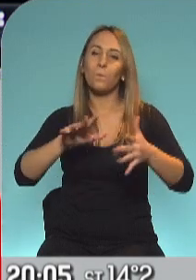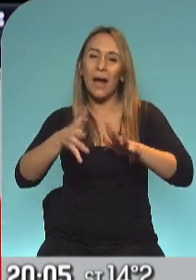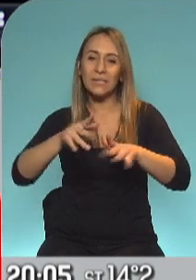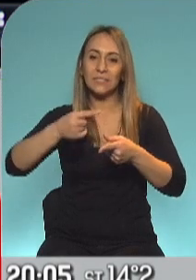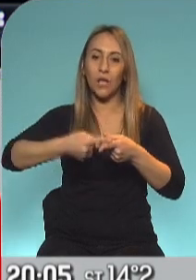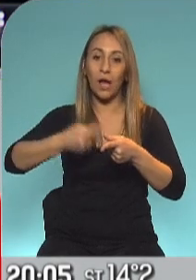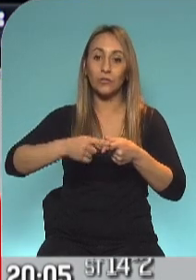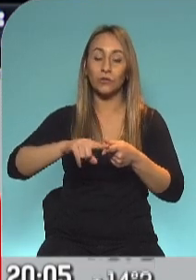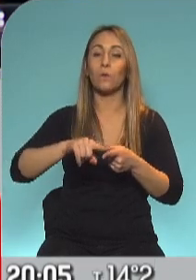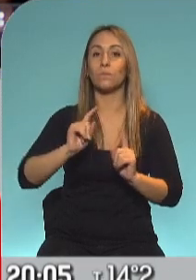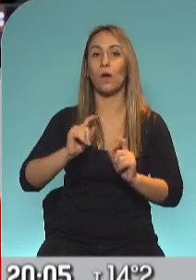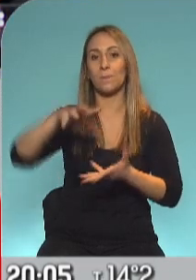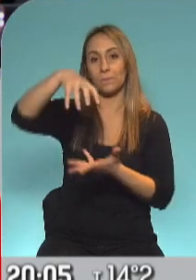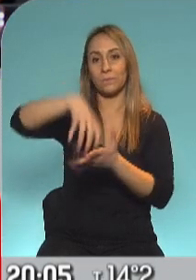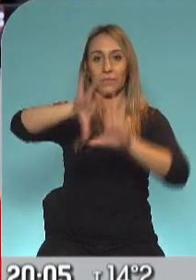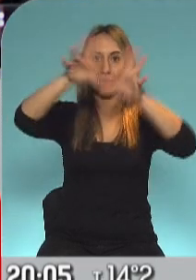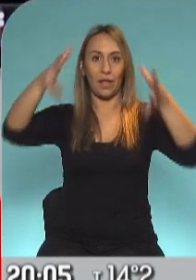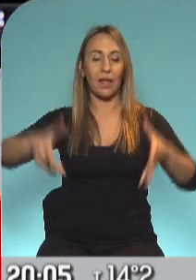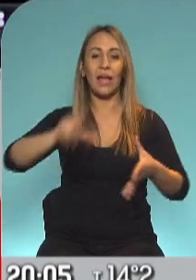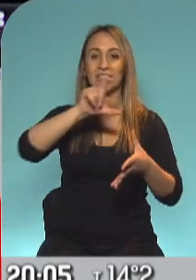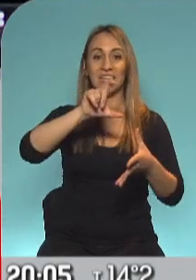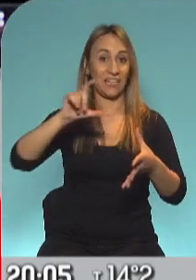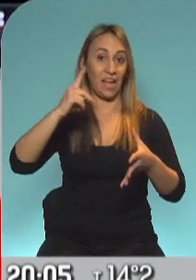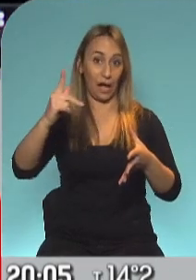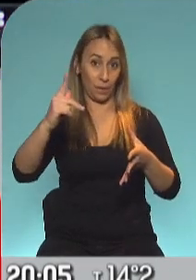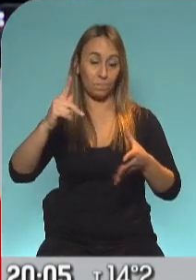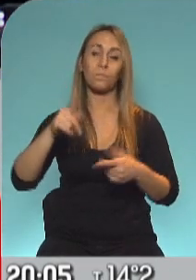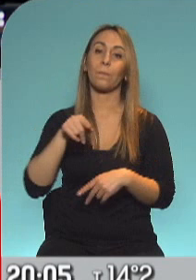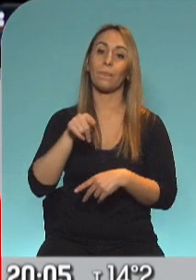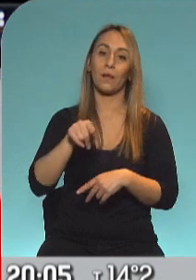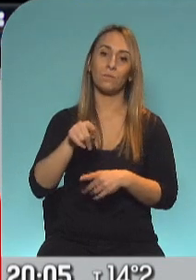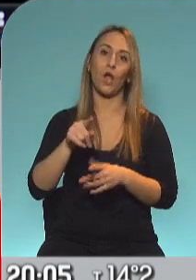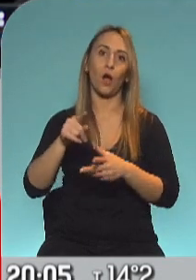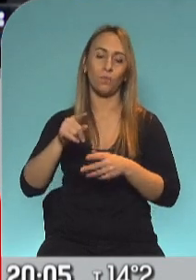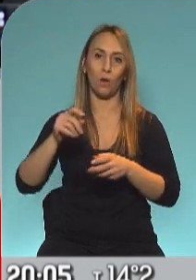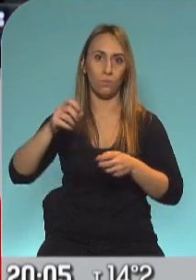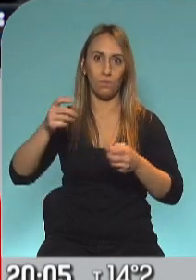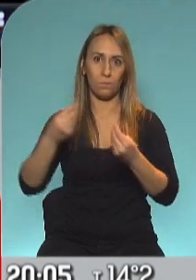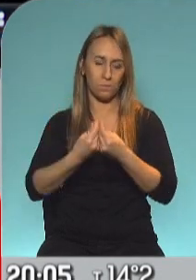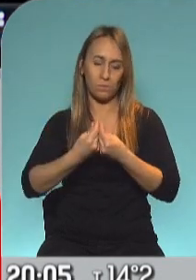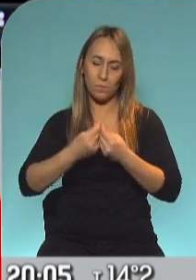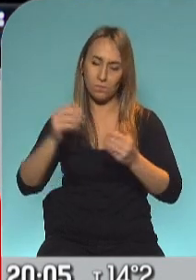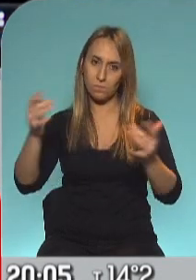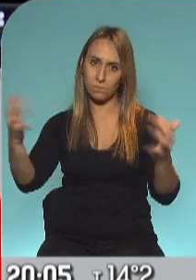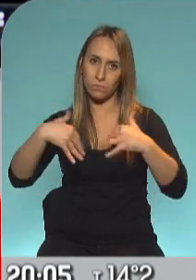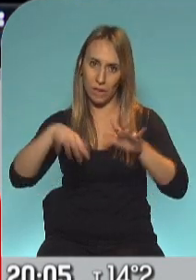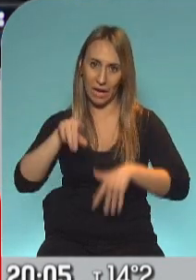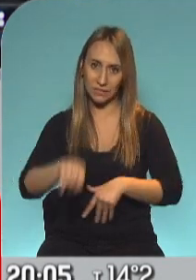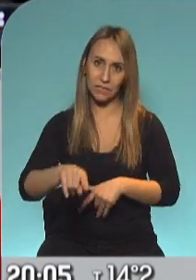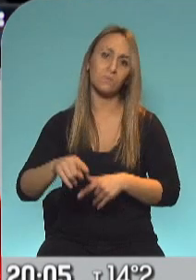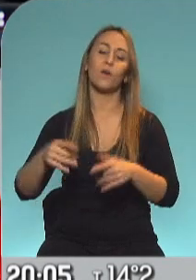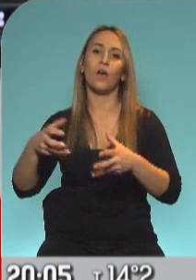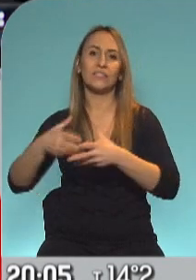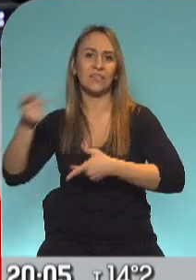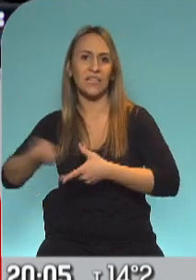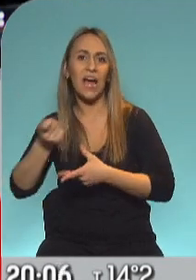el CCK, pero con más presencia, ¿no? Los sindicatos, empresarios, gran presencia de todos los